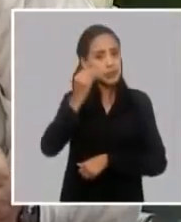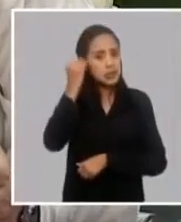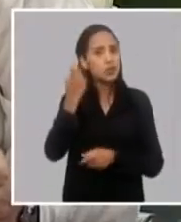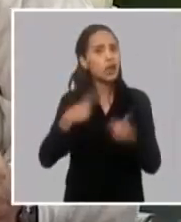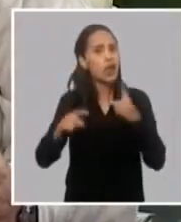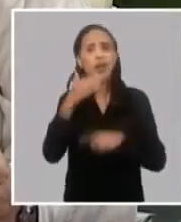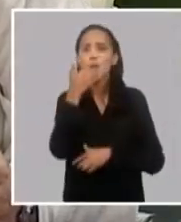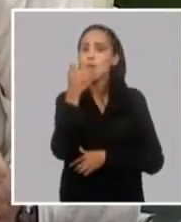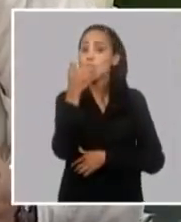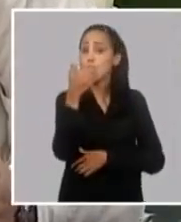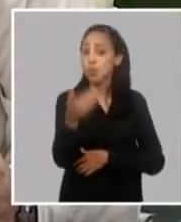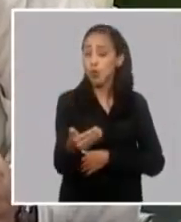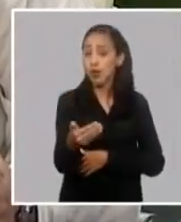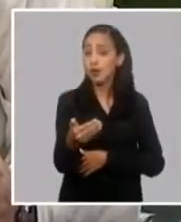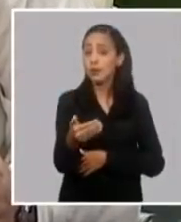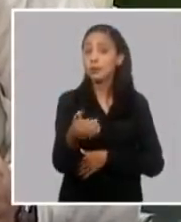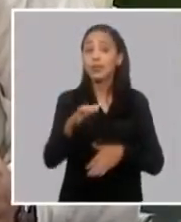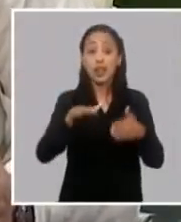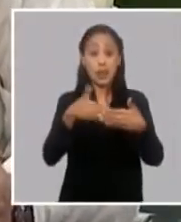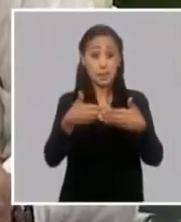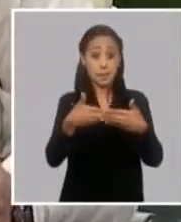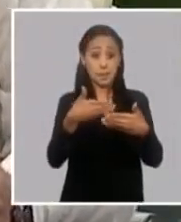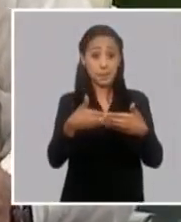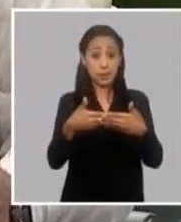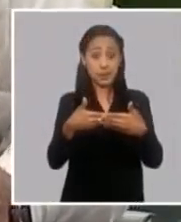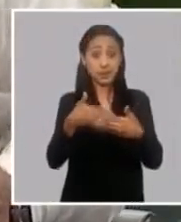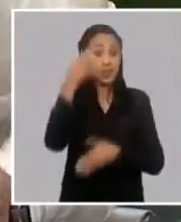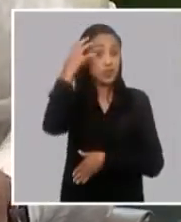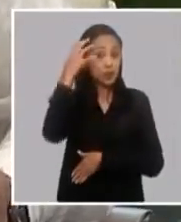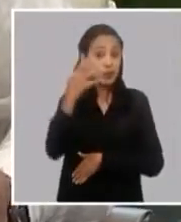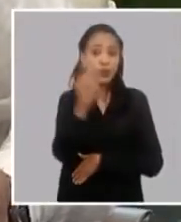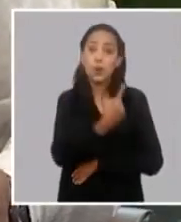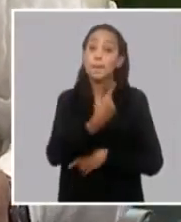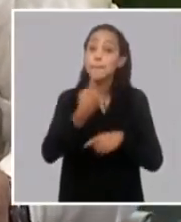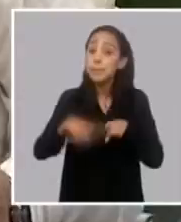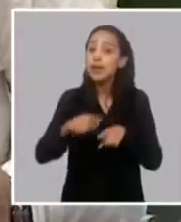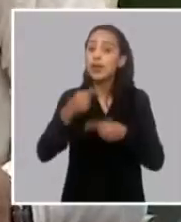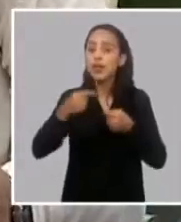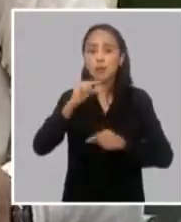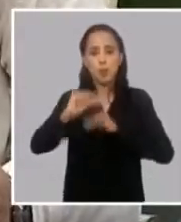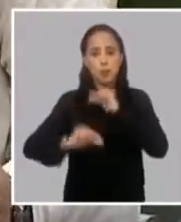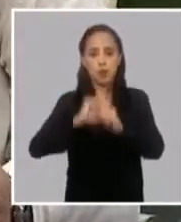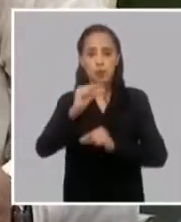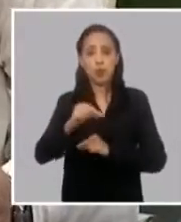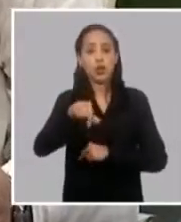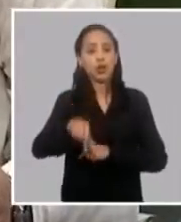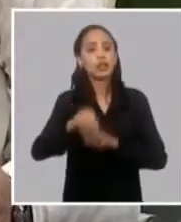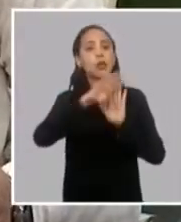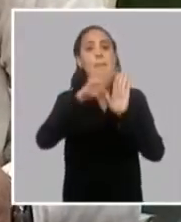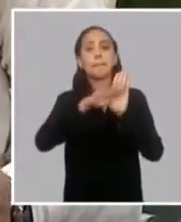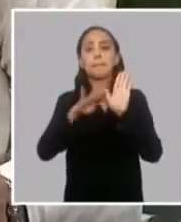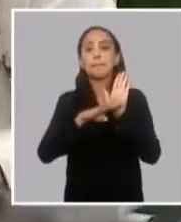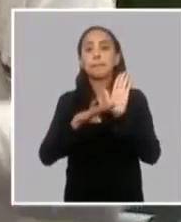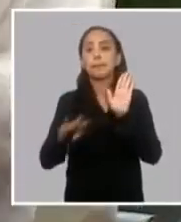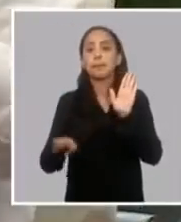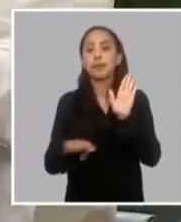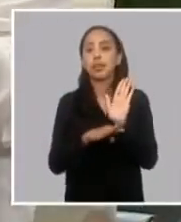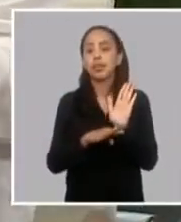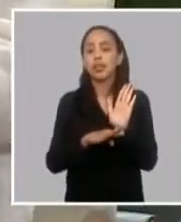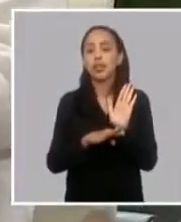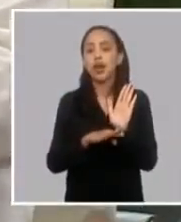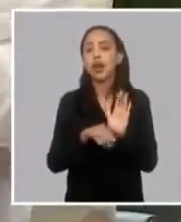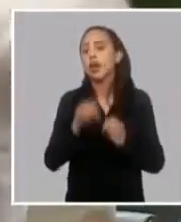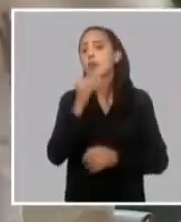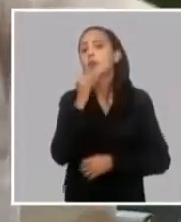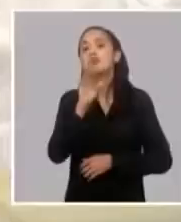impacto muy favorable en el sector empresarial estatal y tenemos que ir poco a poco o sea no es una medida que vamos a decir a partir